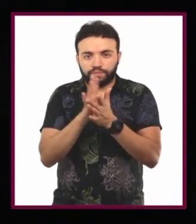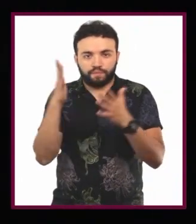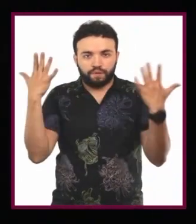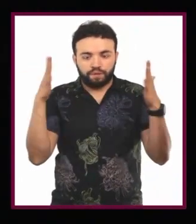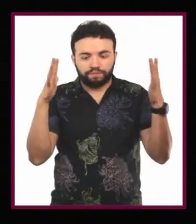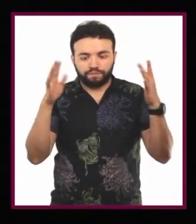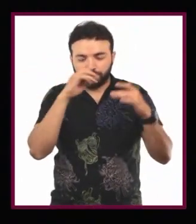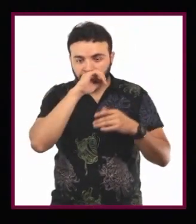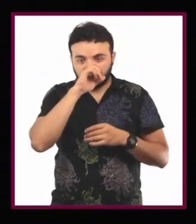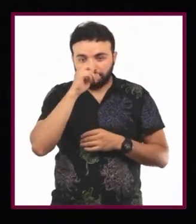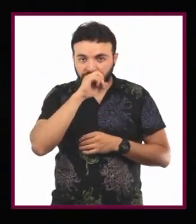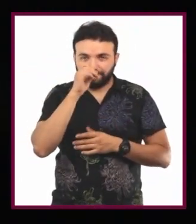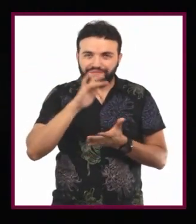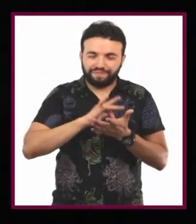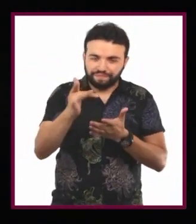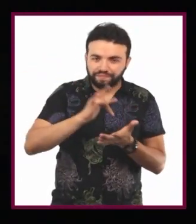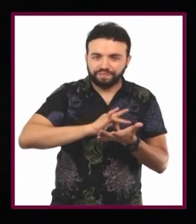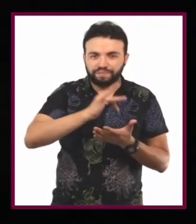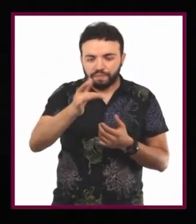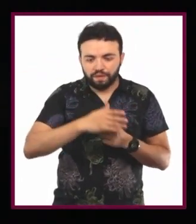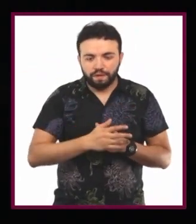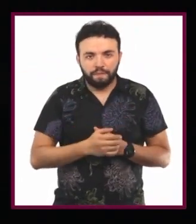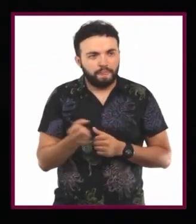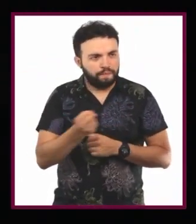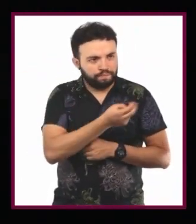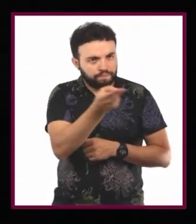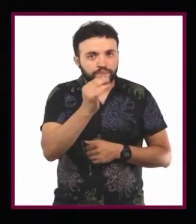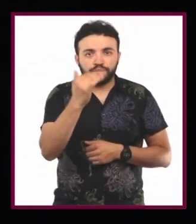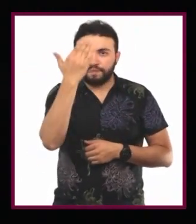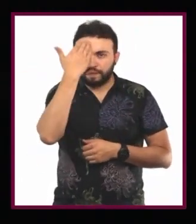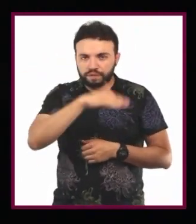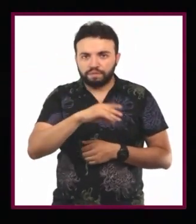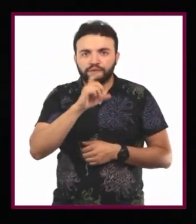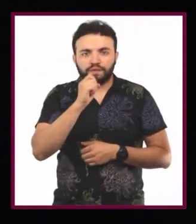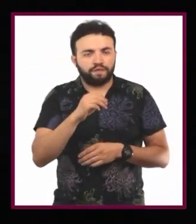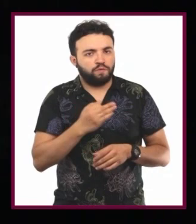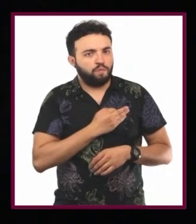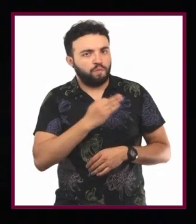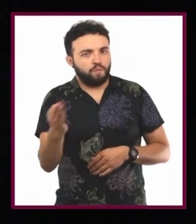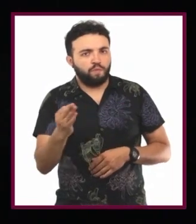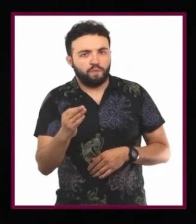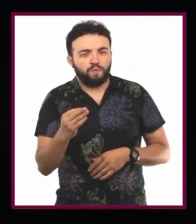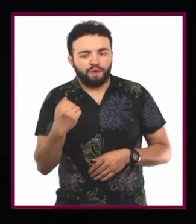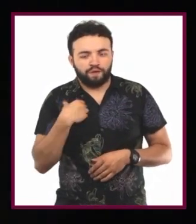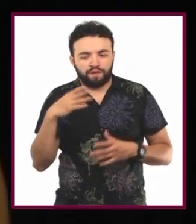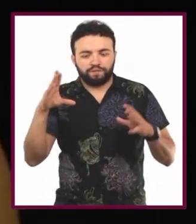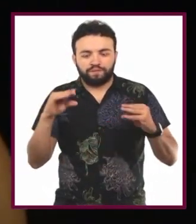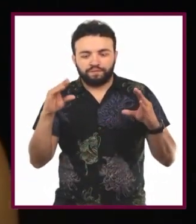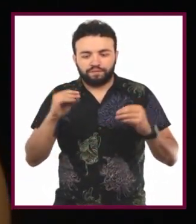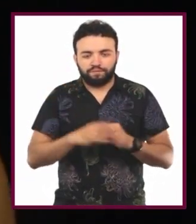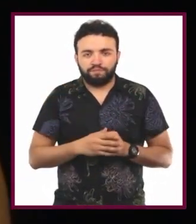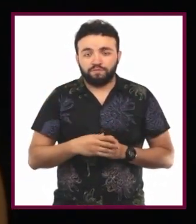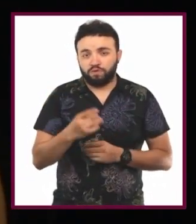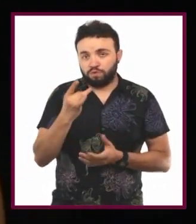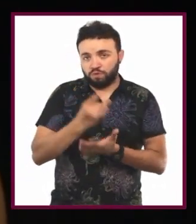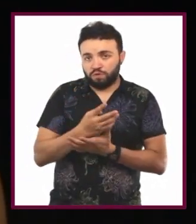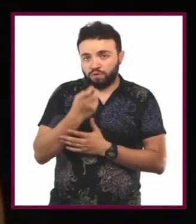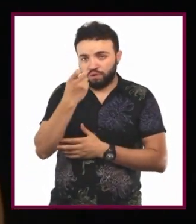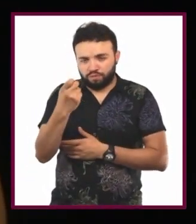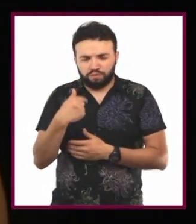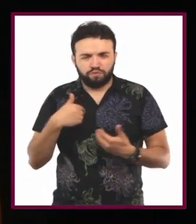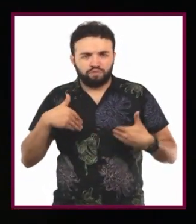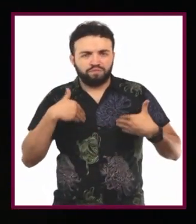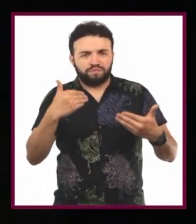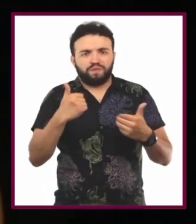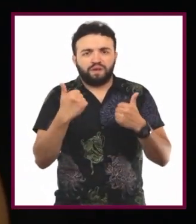Gracias. Gracias. Ustedes sí saben distinguir la buena comedia. Solo por eso les